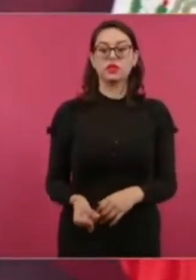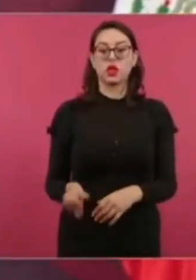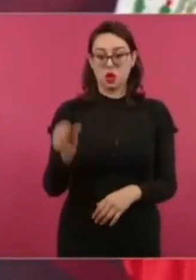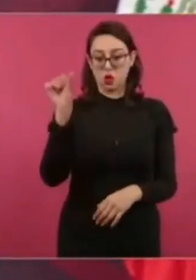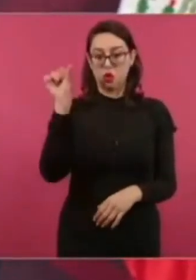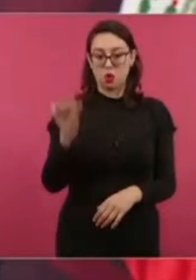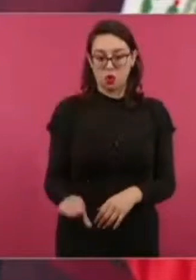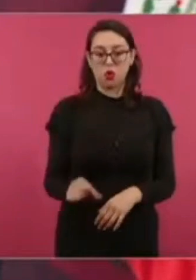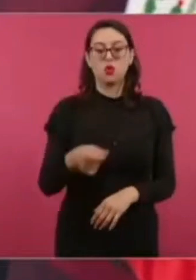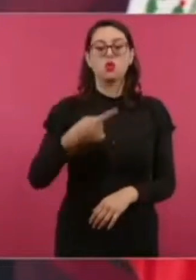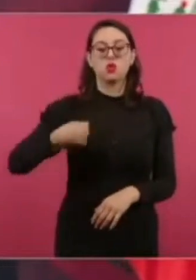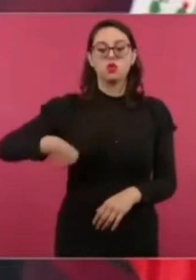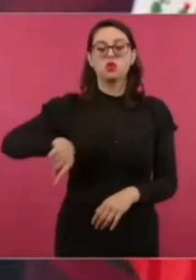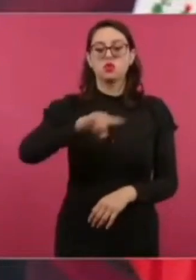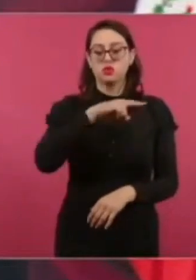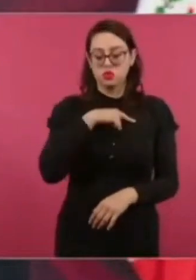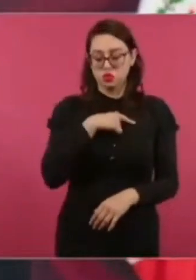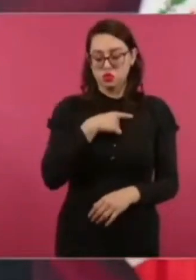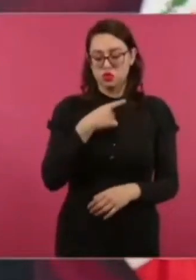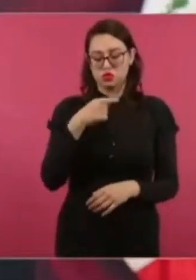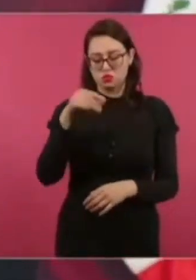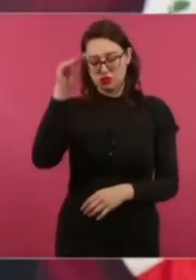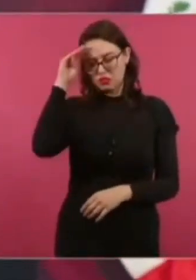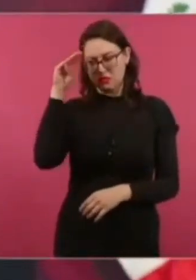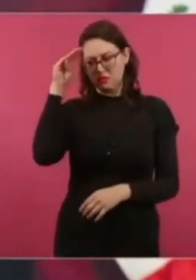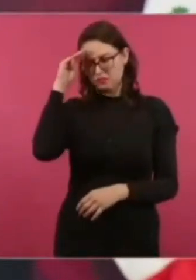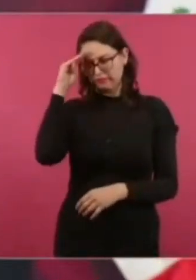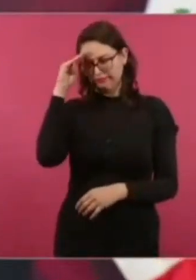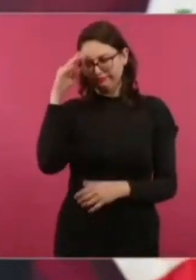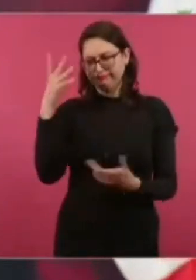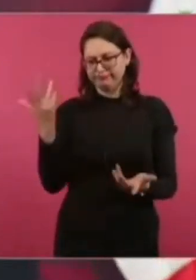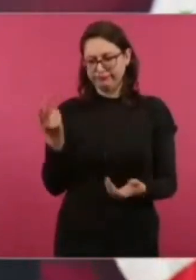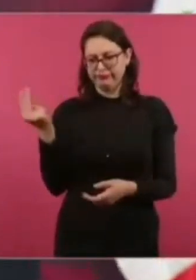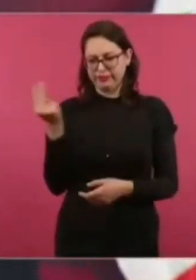formación de capacitación más